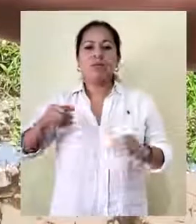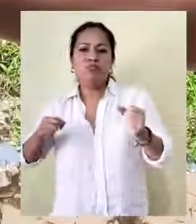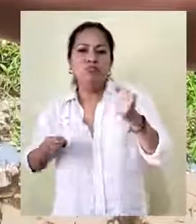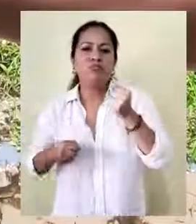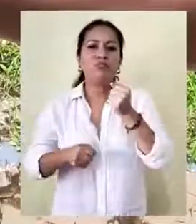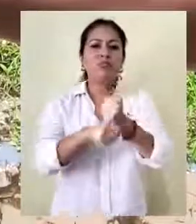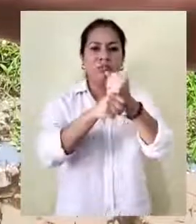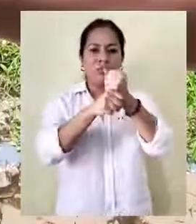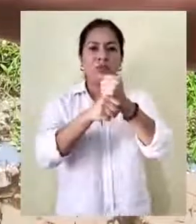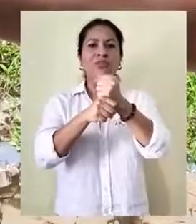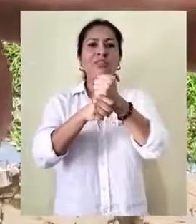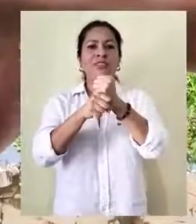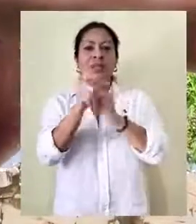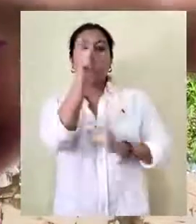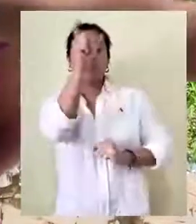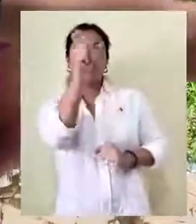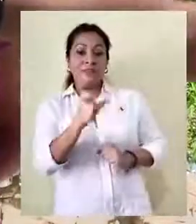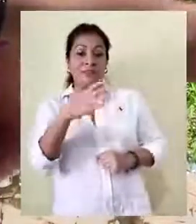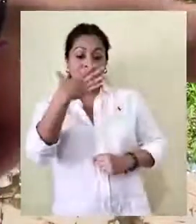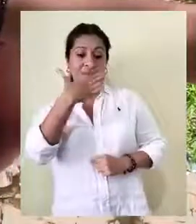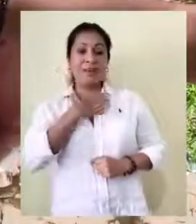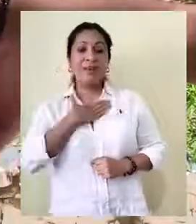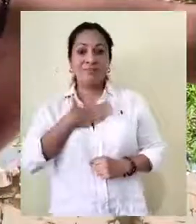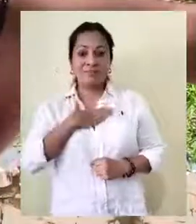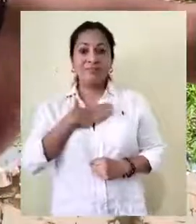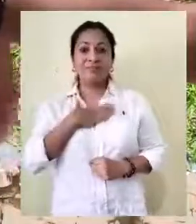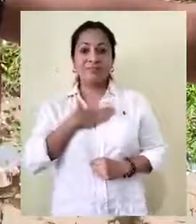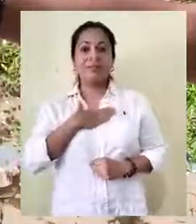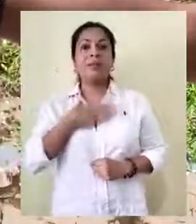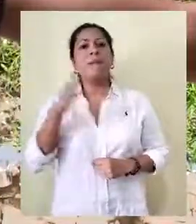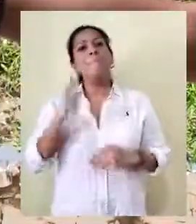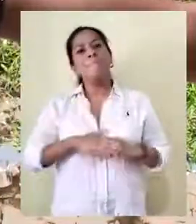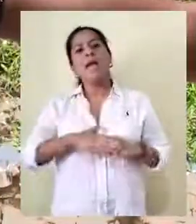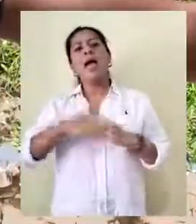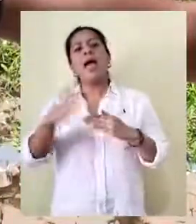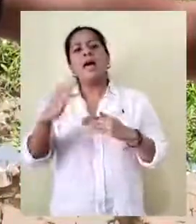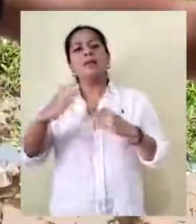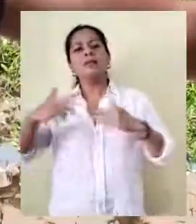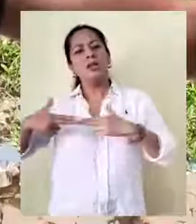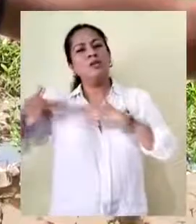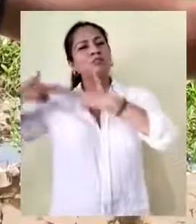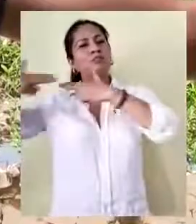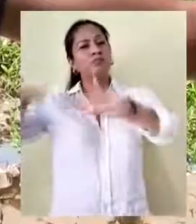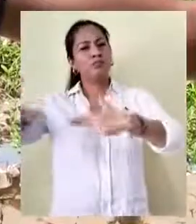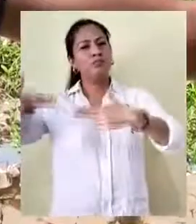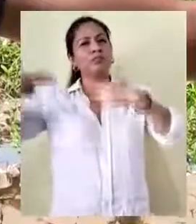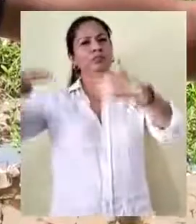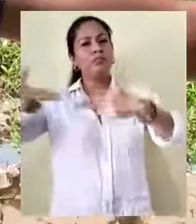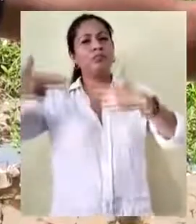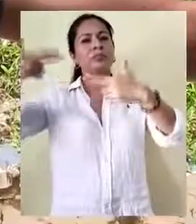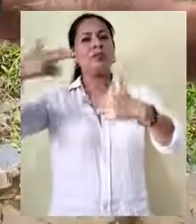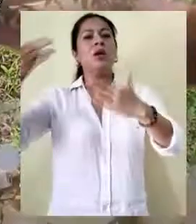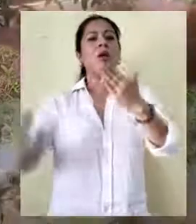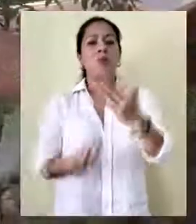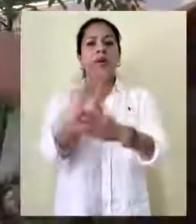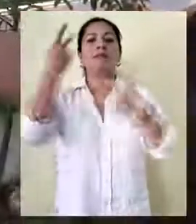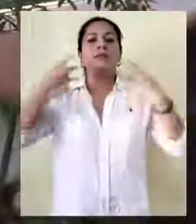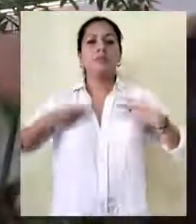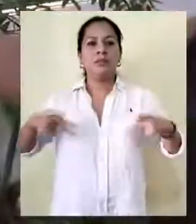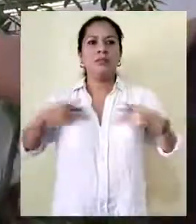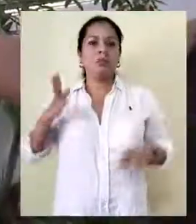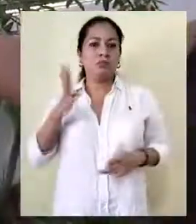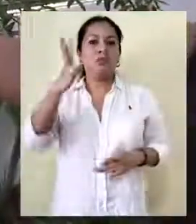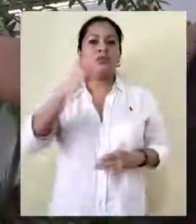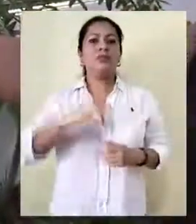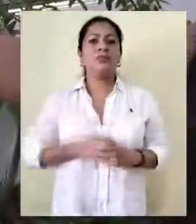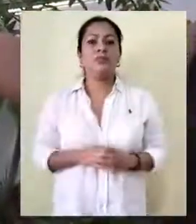identidad y más que nada heredar esa identidad a las nuevas generaciones. Pues